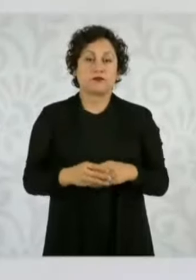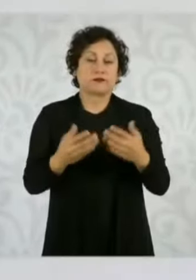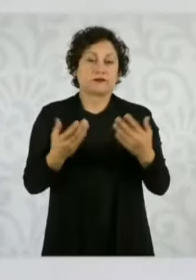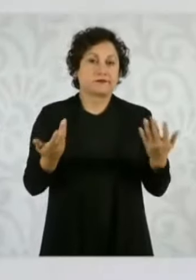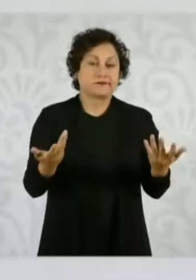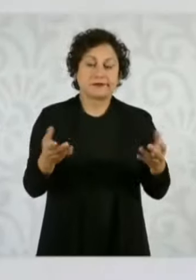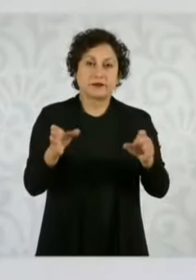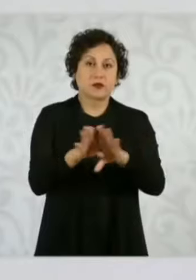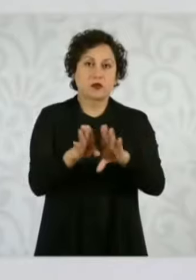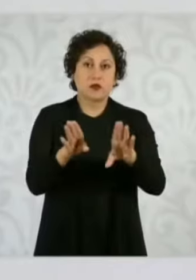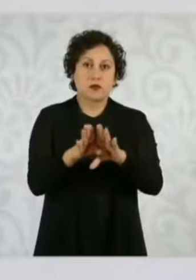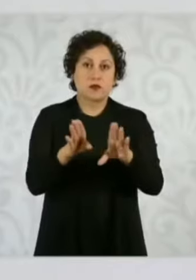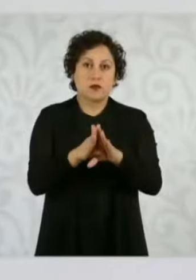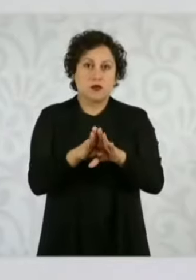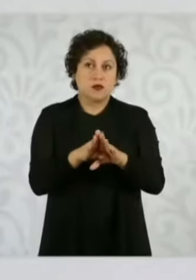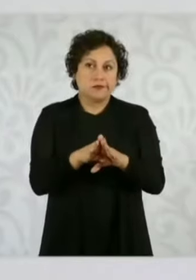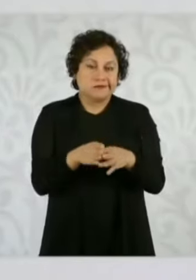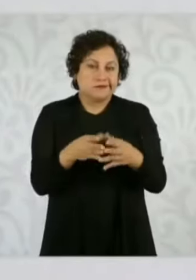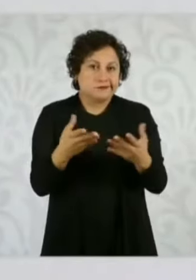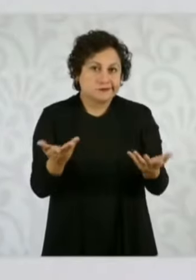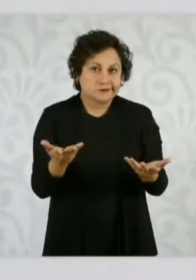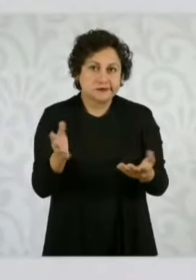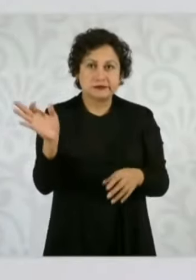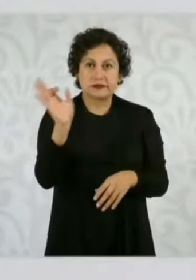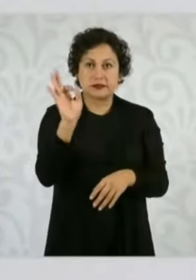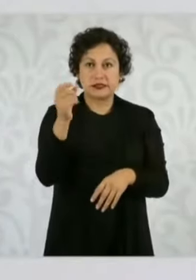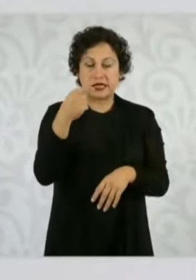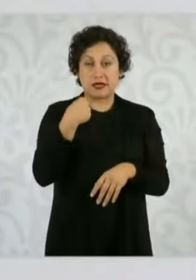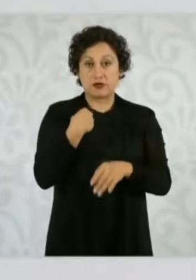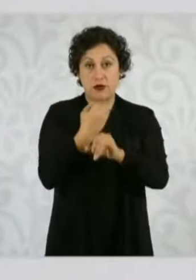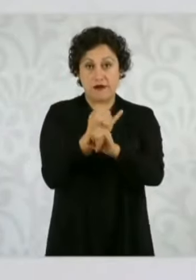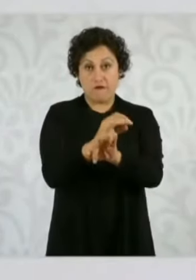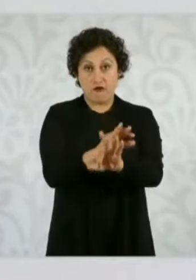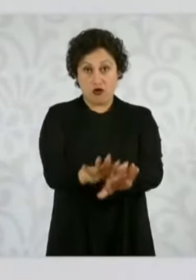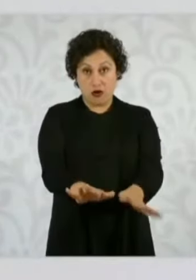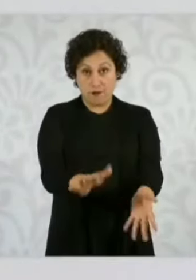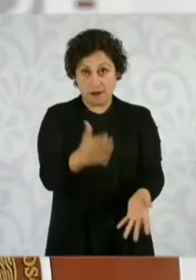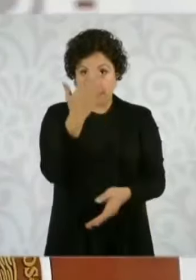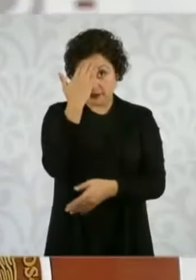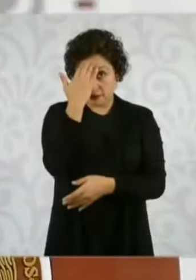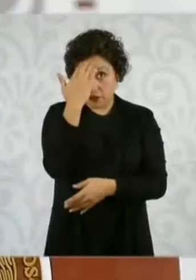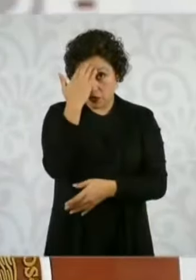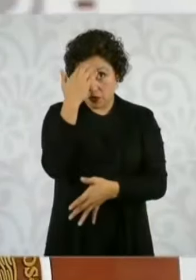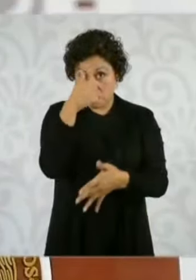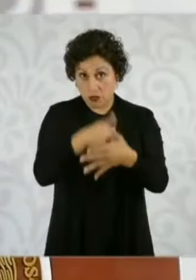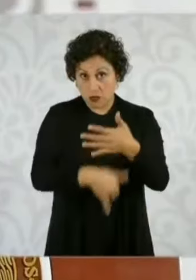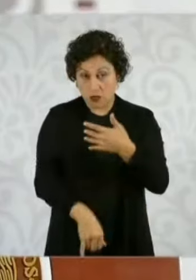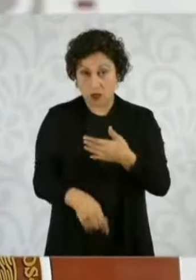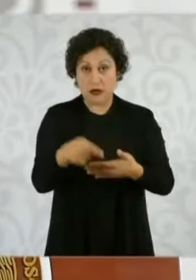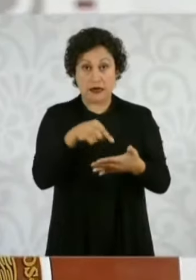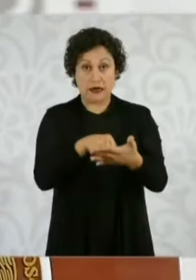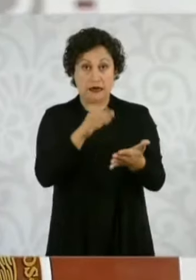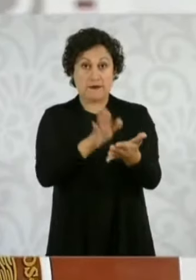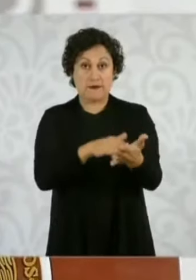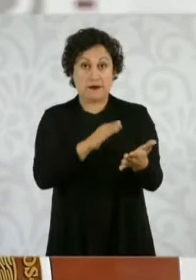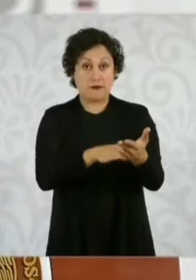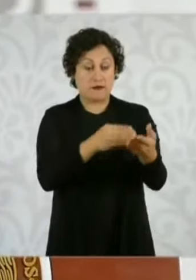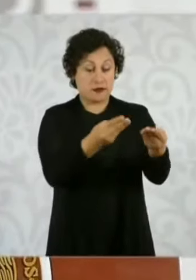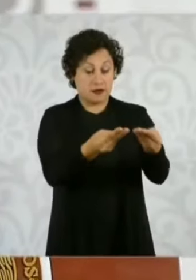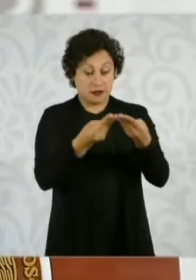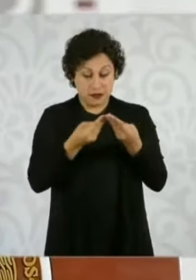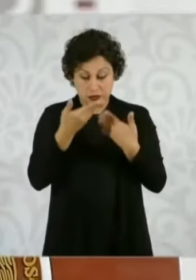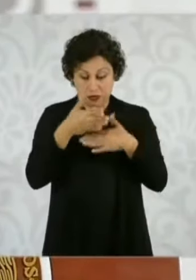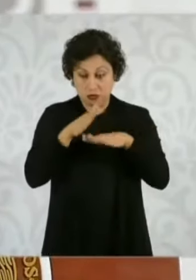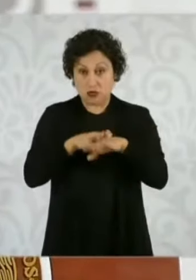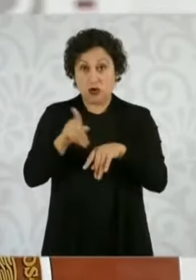qué tanta información puede venir para una estrategia de seguridad, no lo creo.